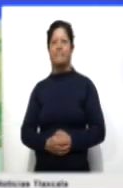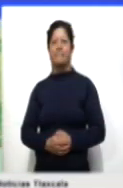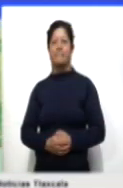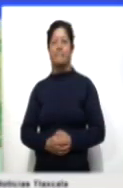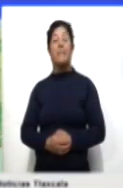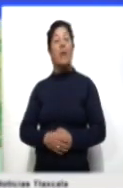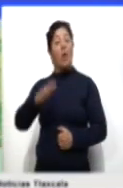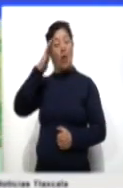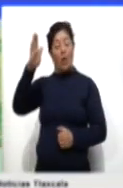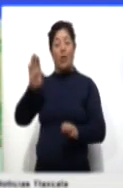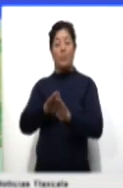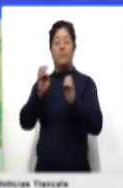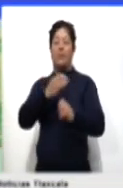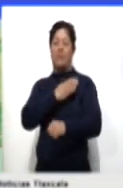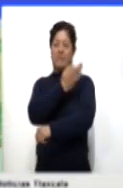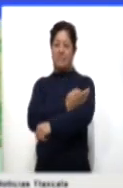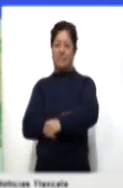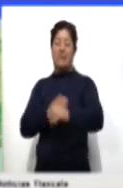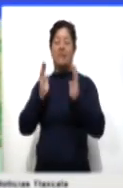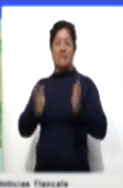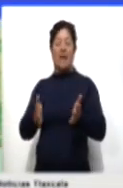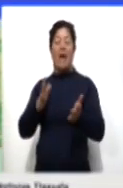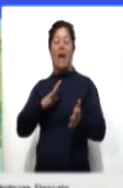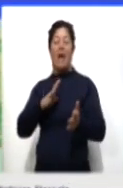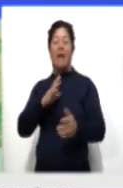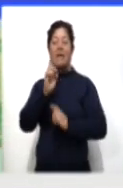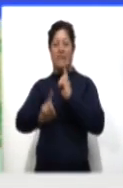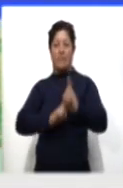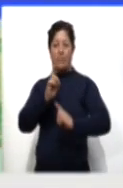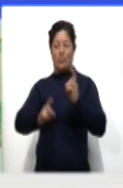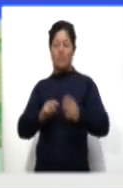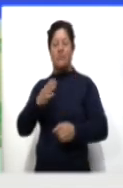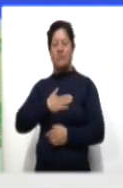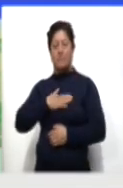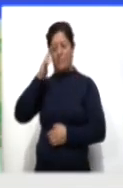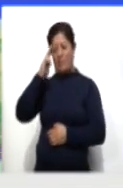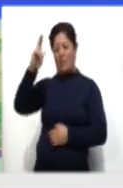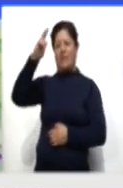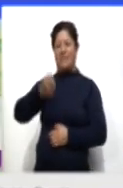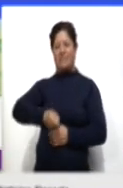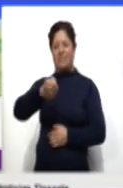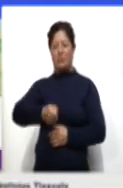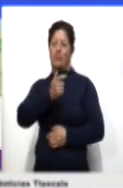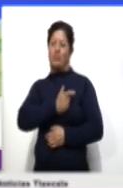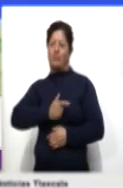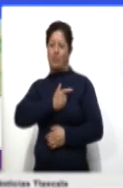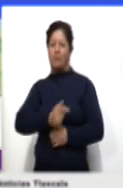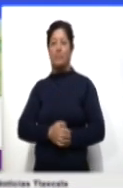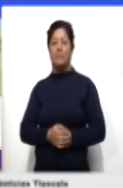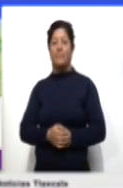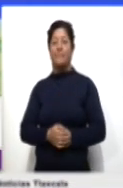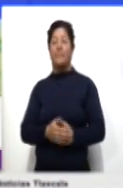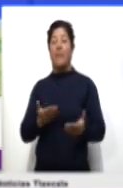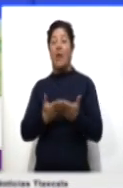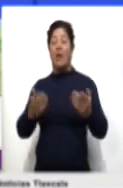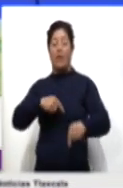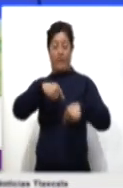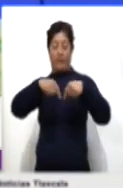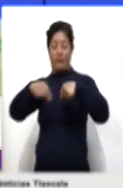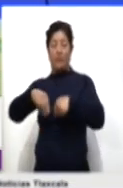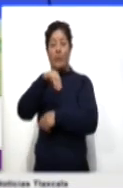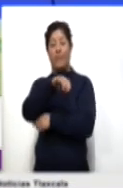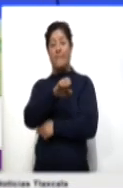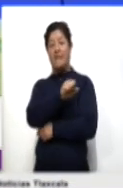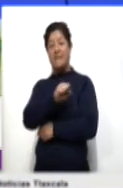Señores, ¿cómo están? Buenas tardes. Estamos en el bloque de los deportes. Manuel Águila les saluda con mucho gusto. Hablemos de fútbol porque Leo